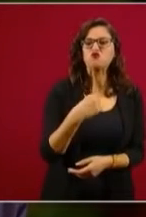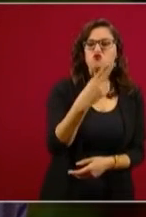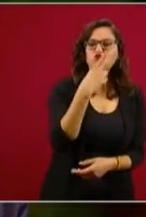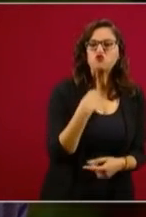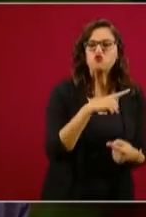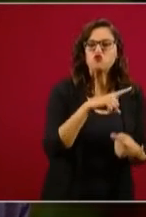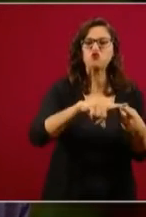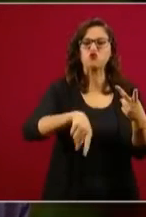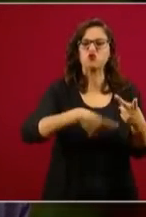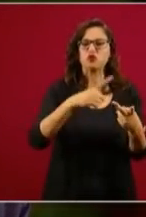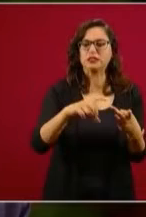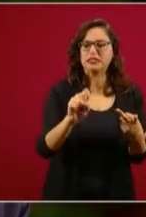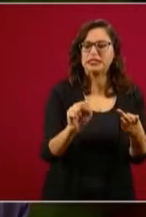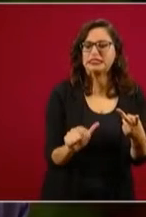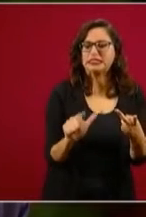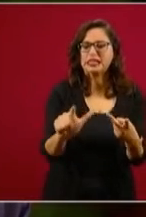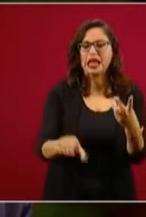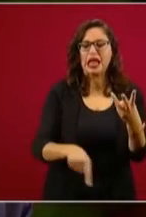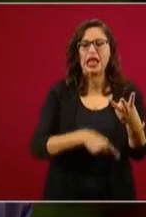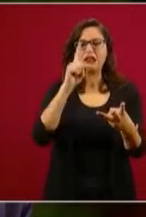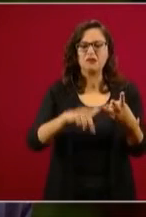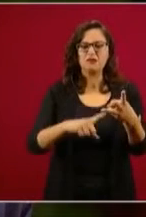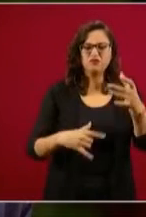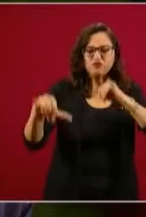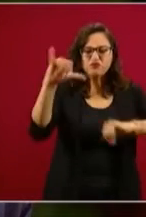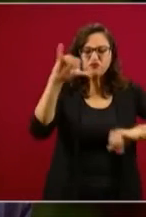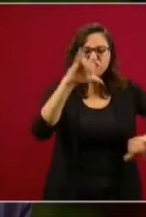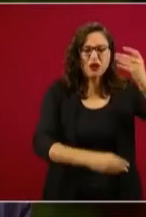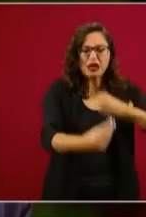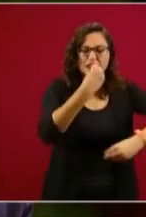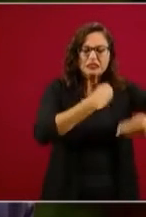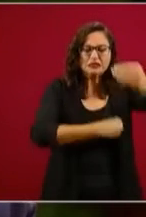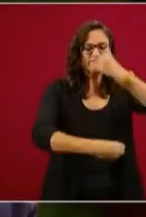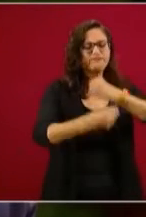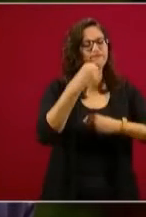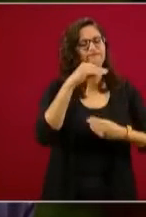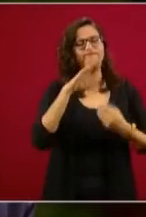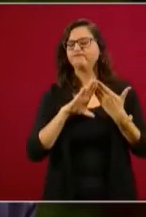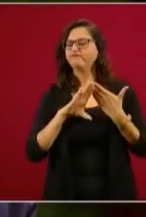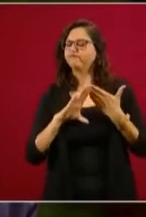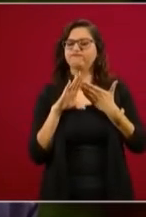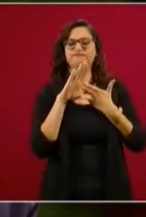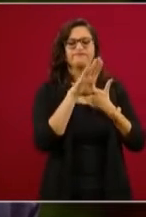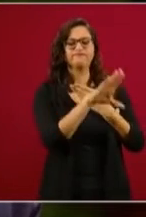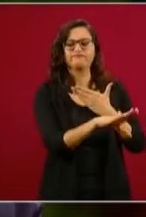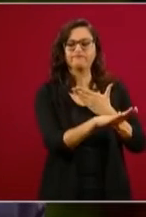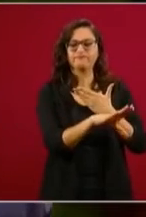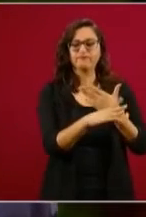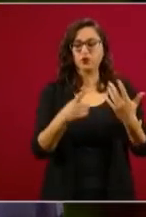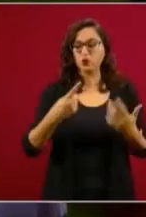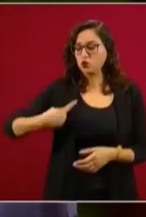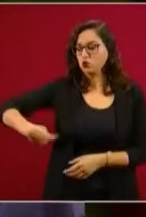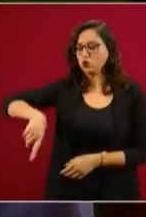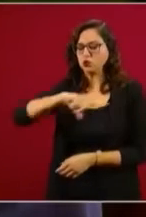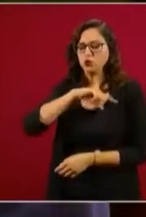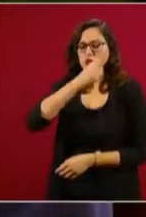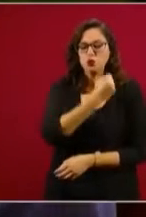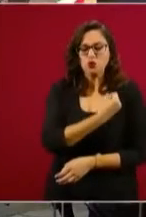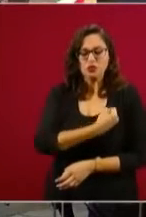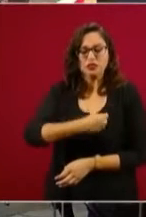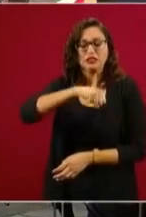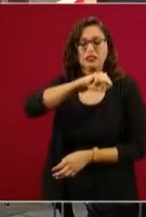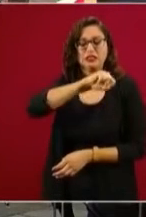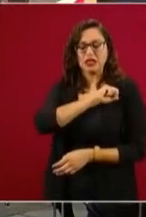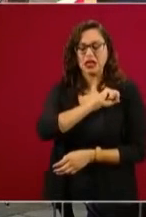qué tipo de sensación respecto a un informe de gobierno casi en cualquier país. Si lo vemos así en términos muy